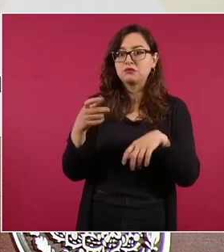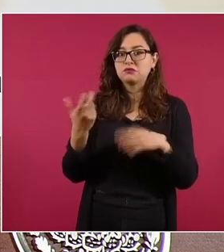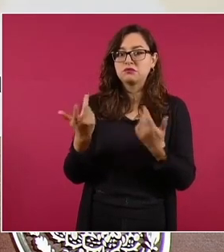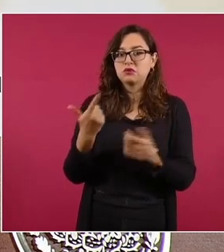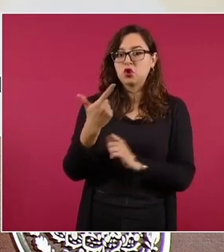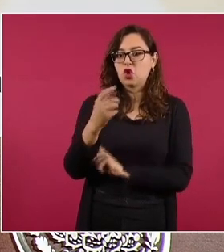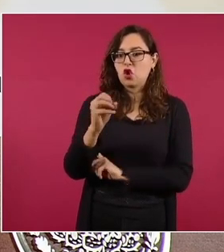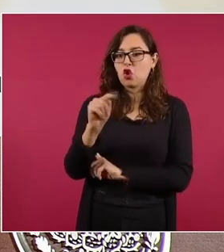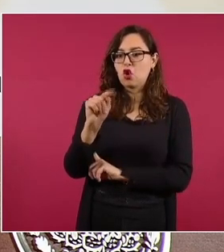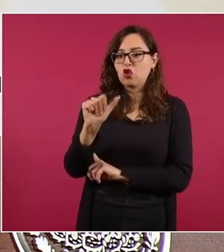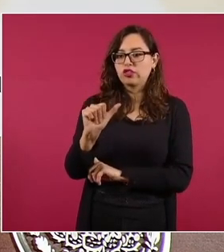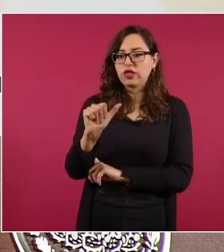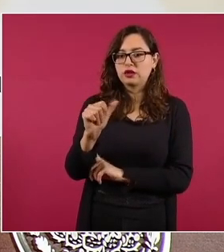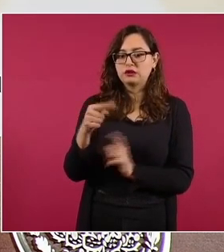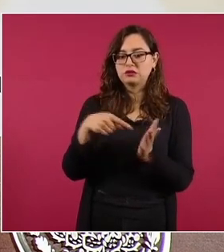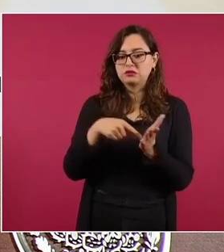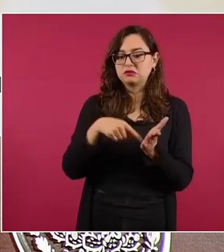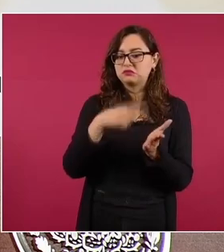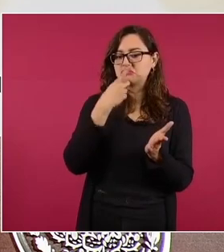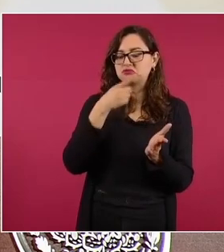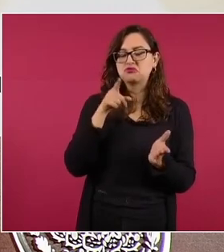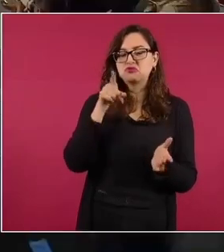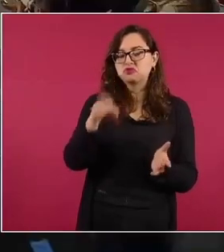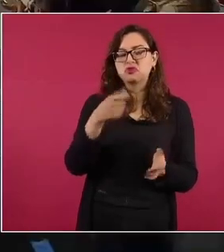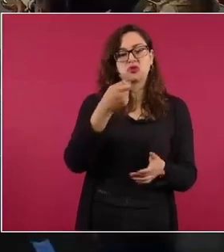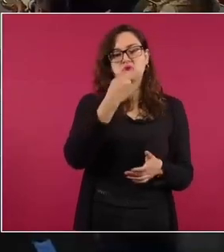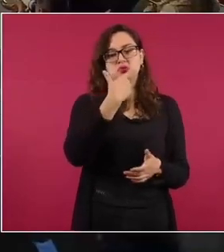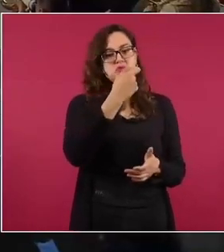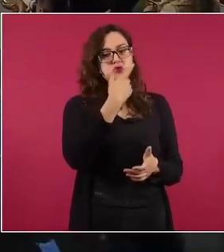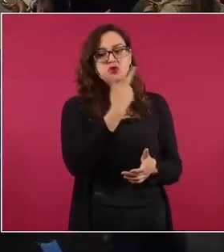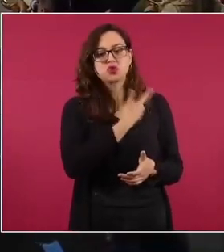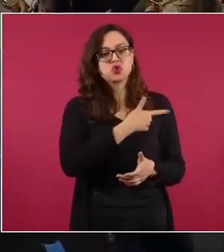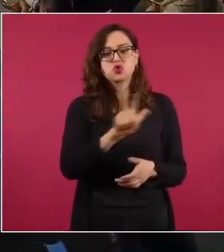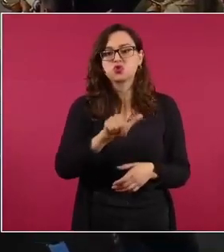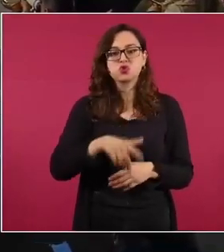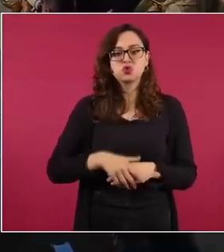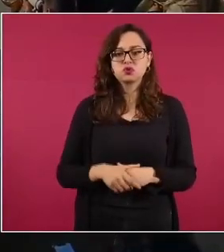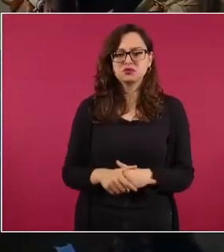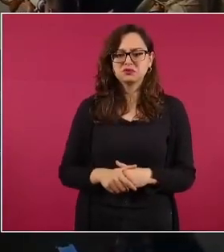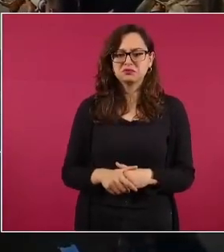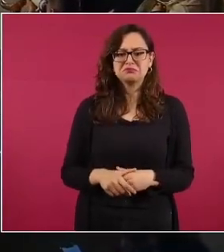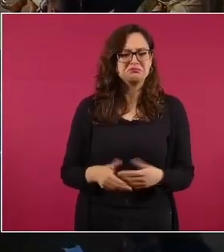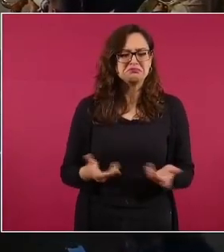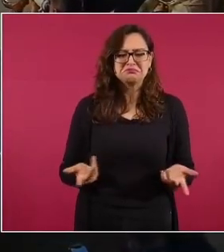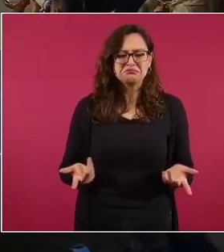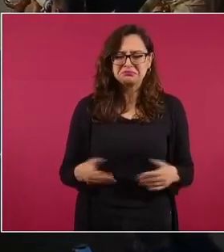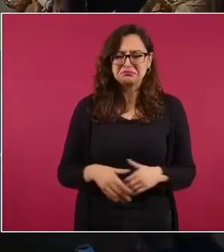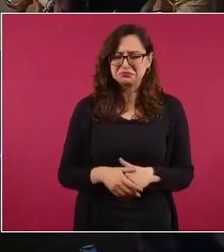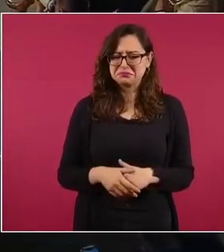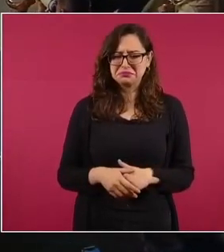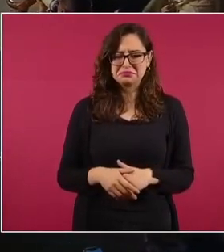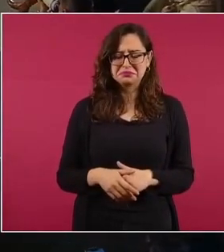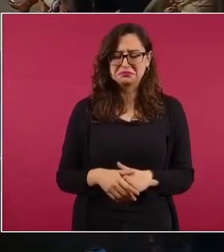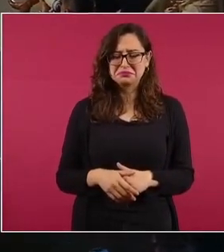Que no acepté, dice ahí. Sí, dice que no aceptó, que no quiso. Ah, sí, no, pero